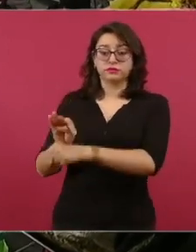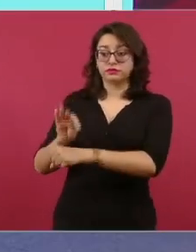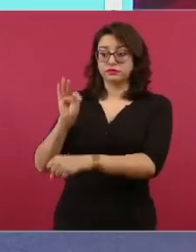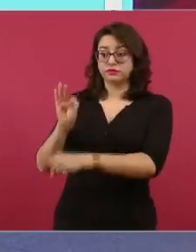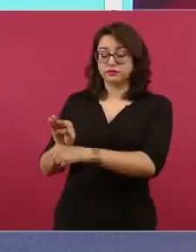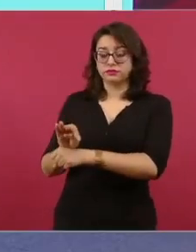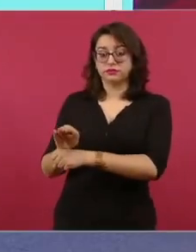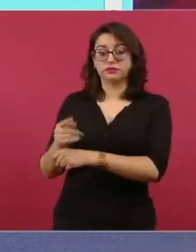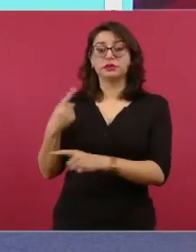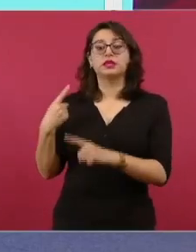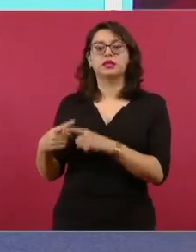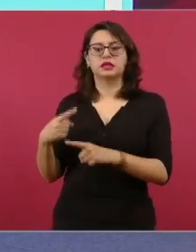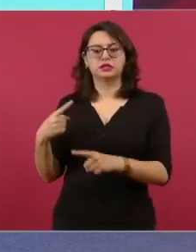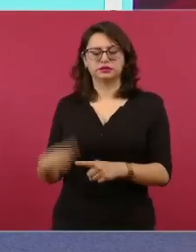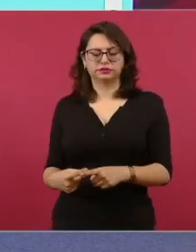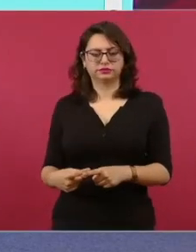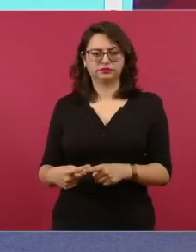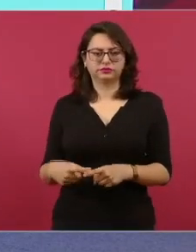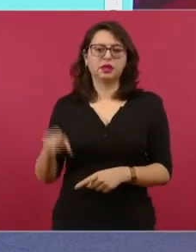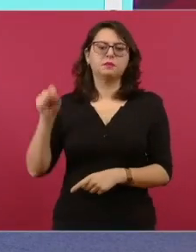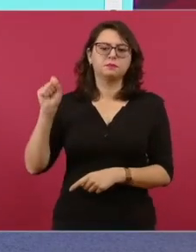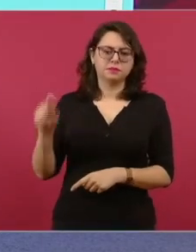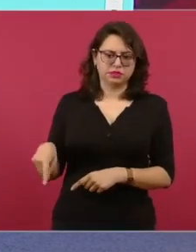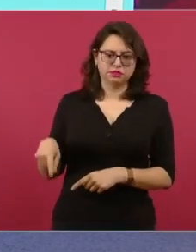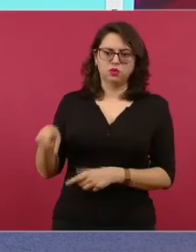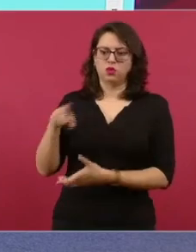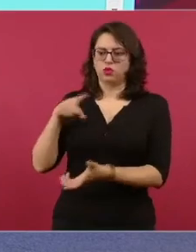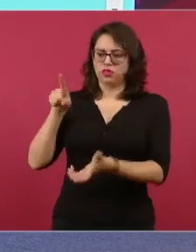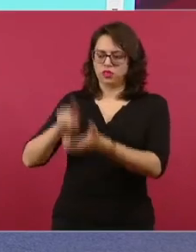también ha habido gobernantes revolucionarios.